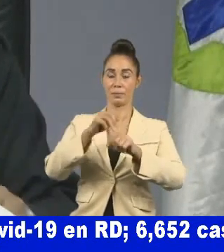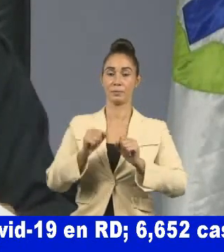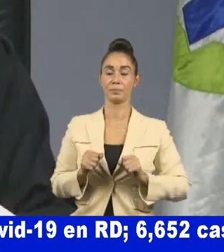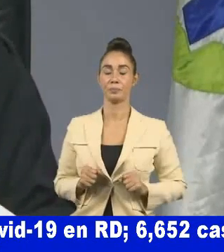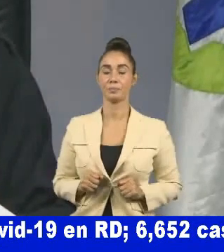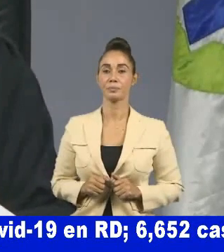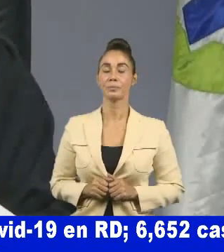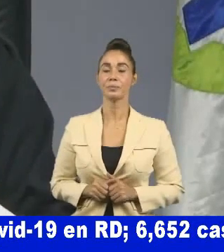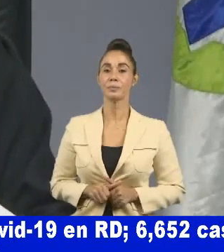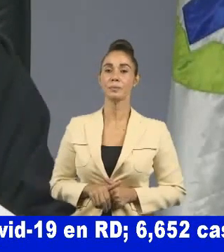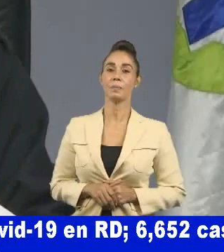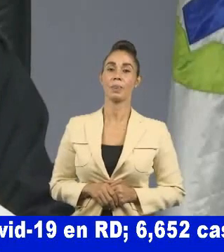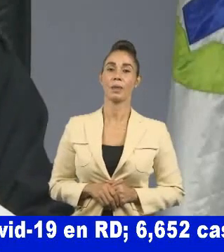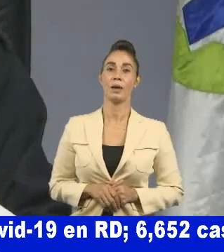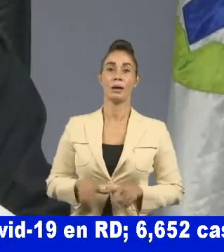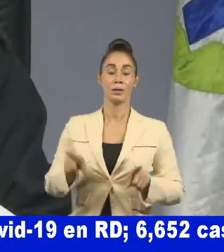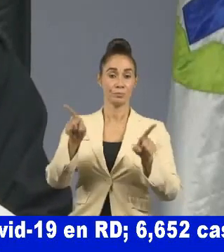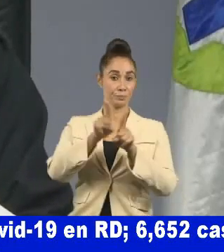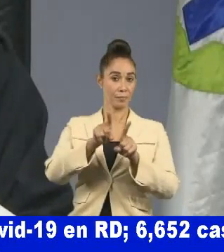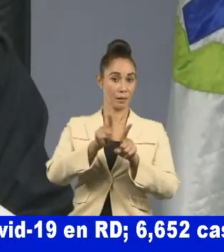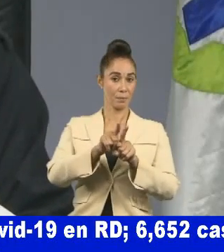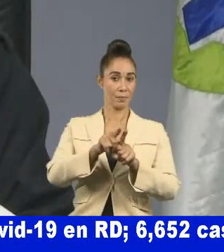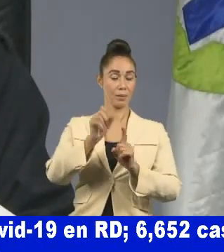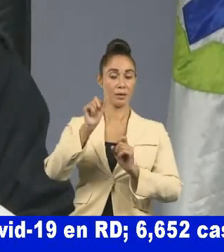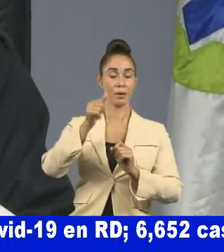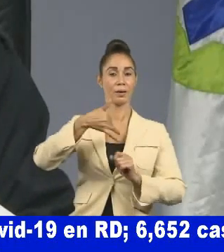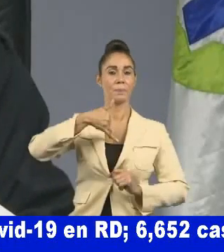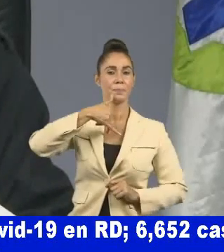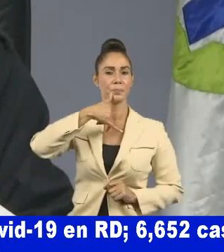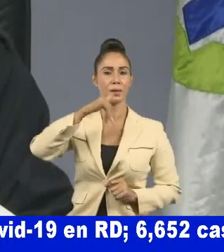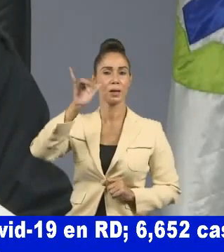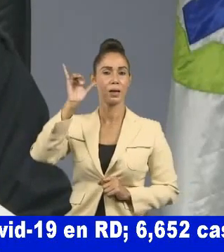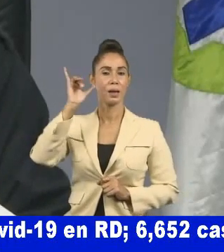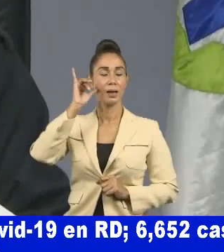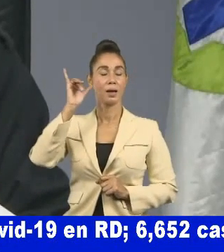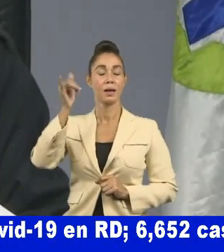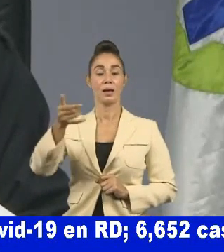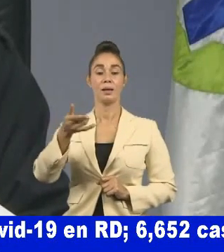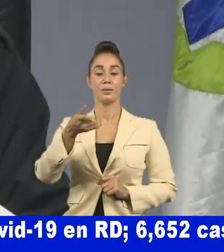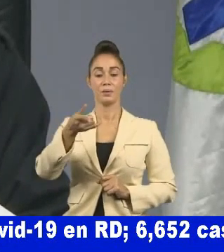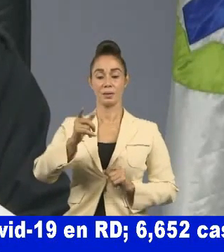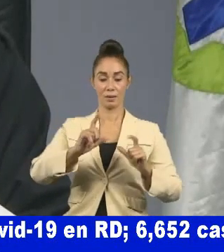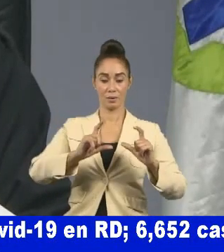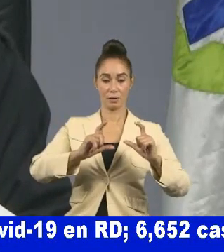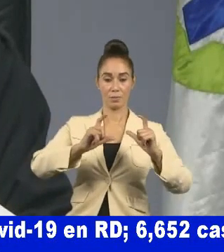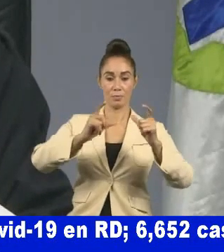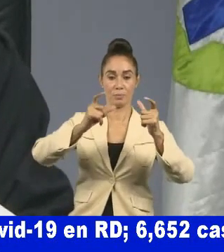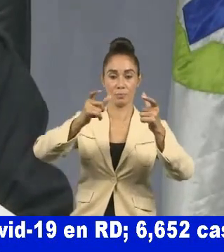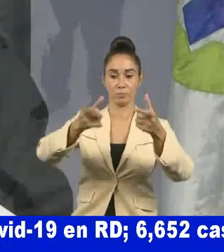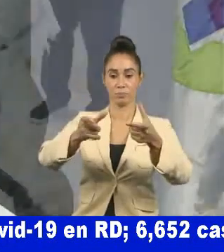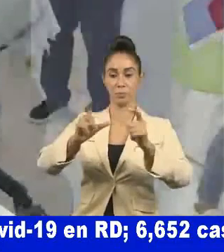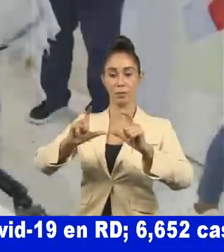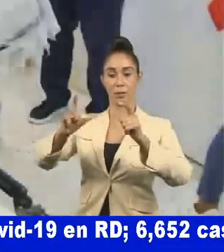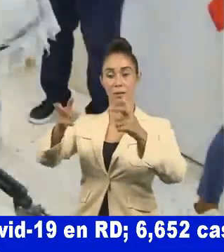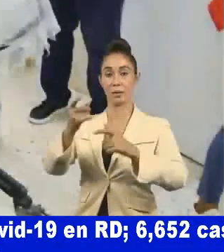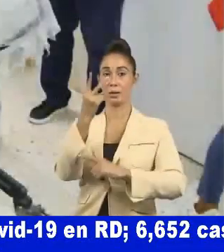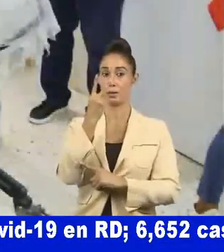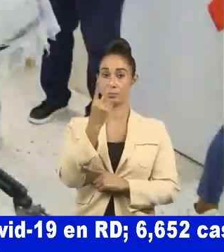Igualmente, debemos decir que en el día de ayer hicimos entrega de dos ventiladores